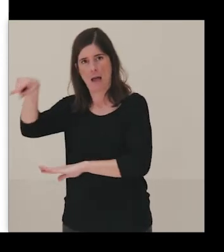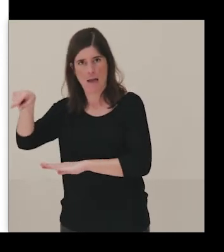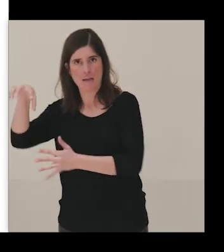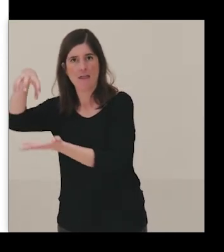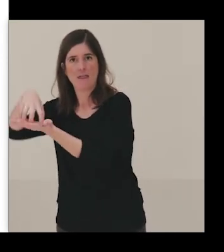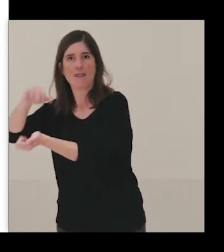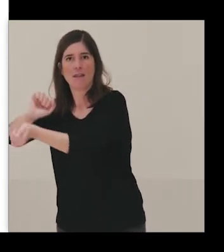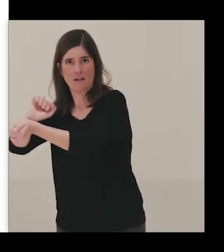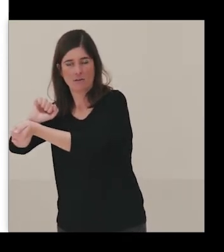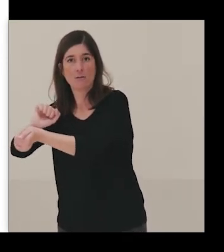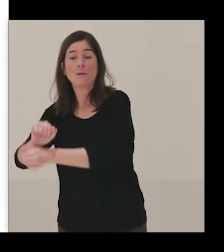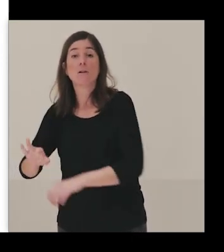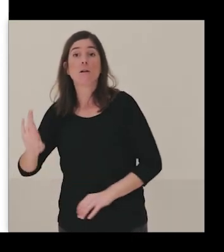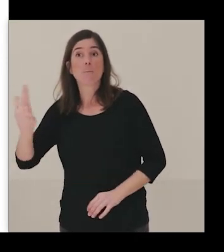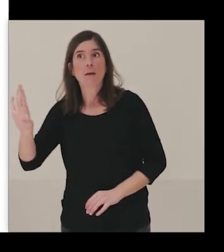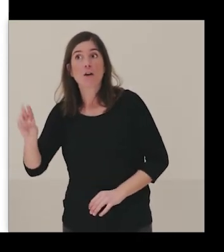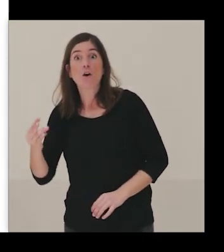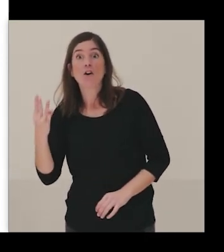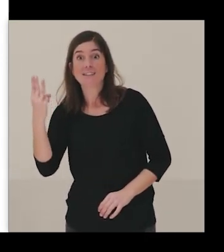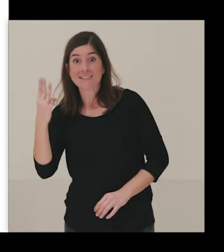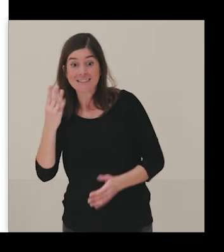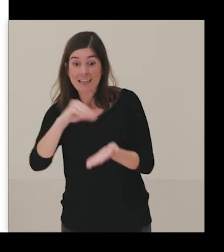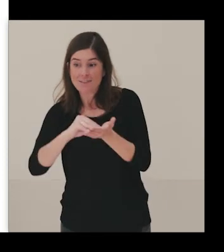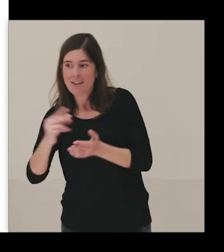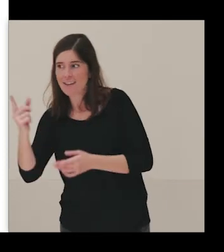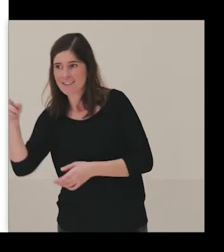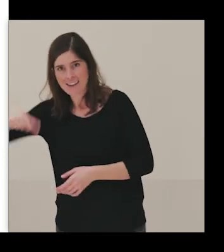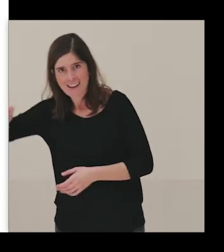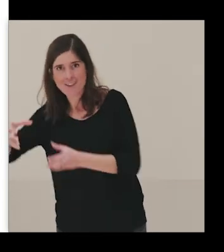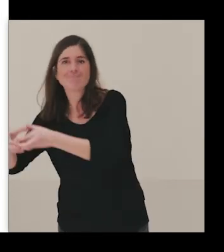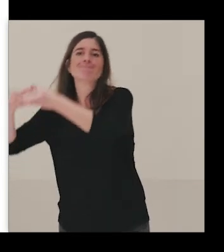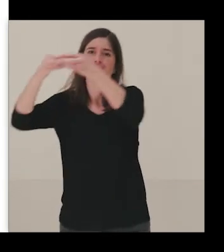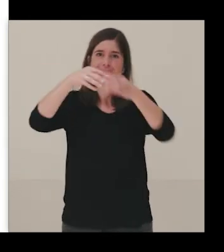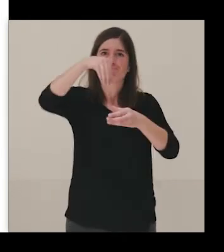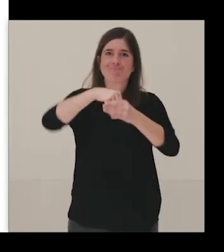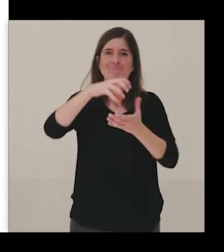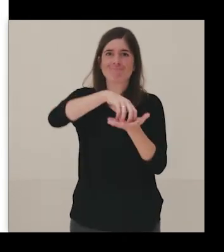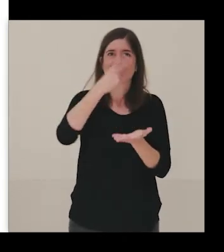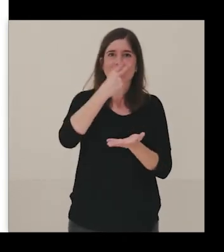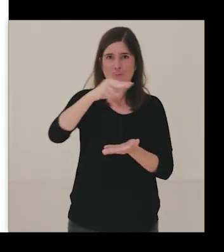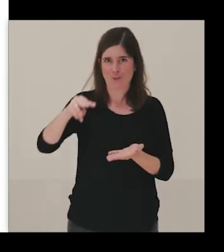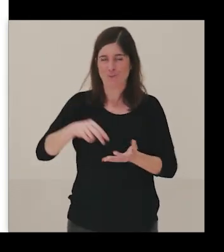penitenciario, pero tres de ellas tuvieron lugar en el museo. Y